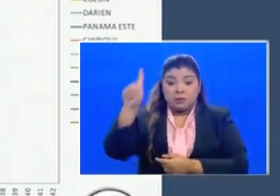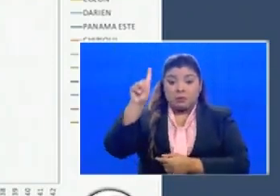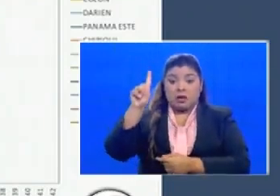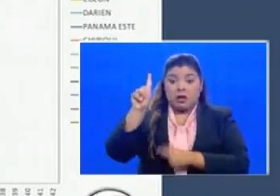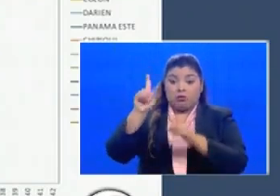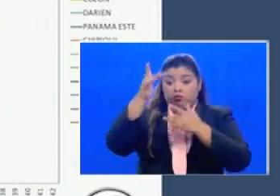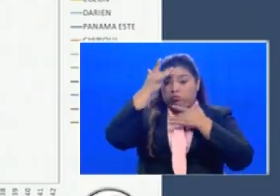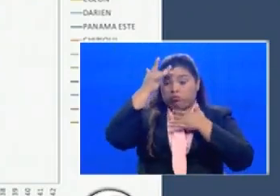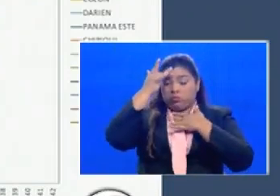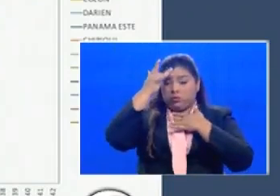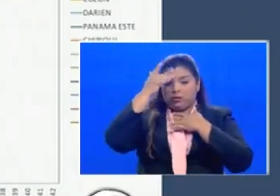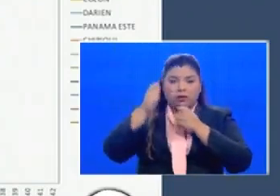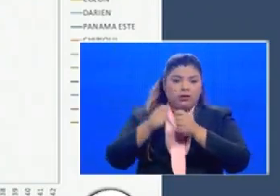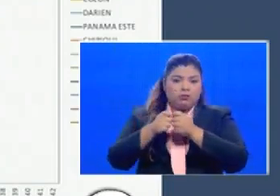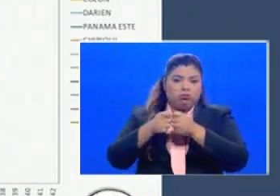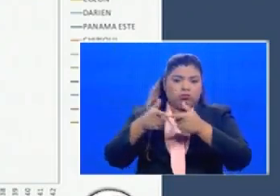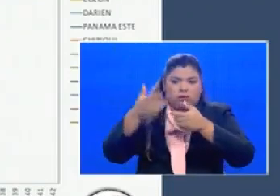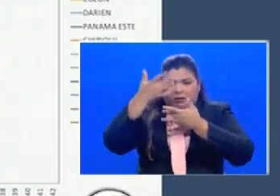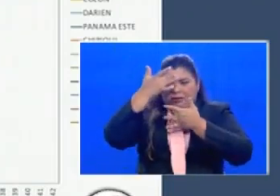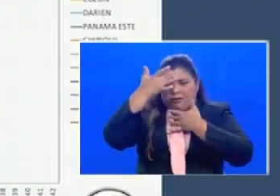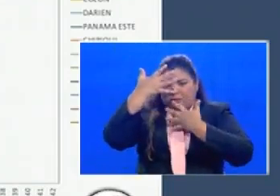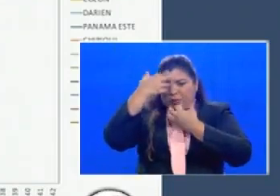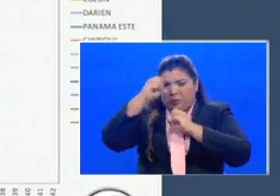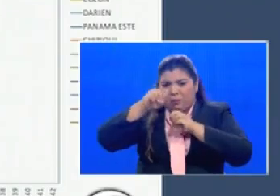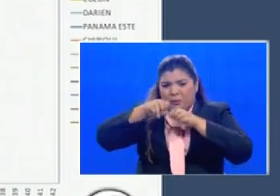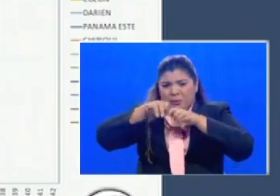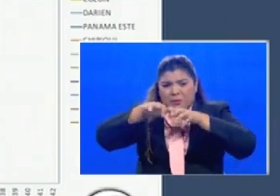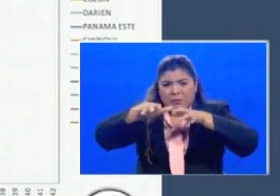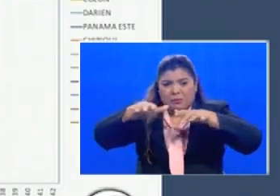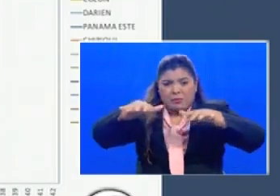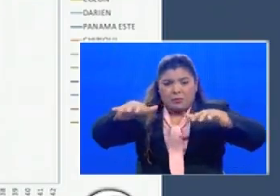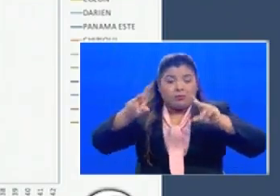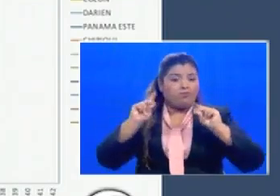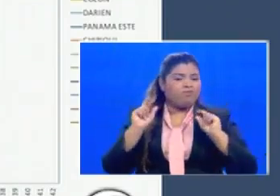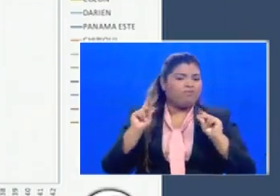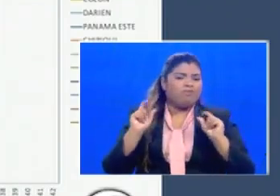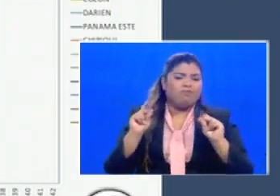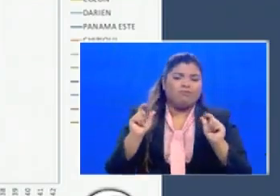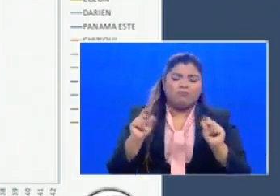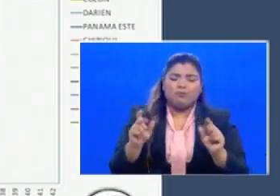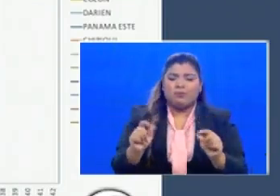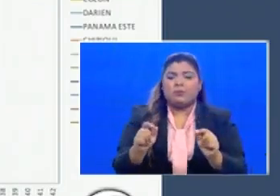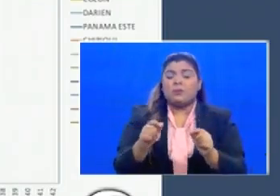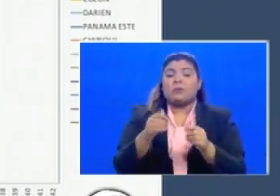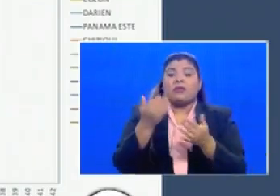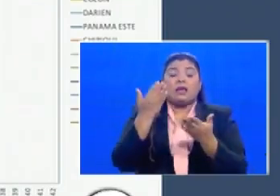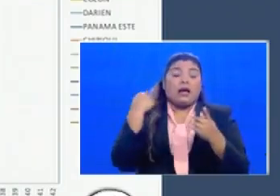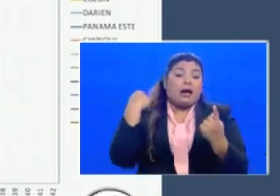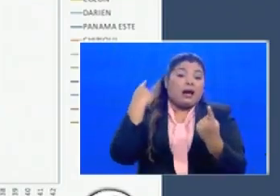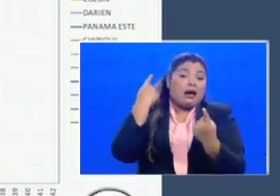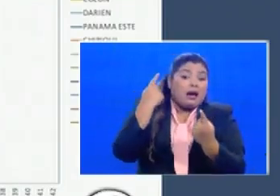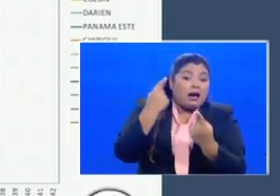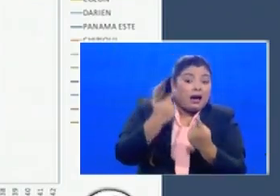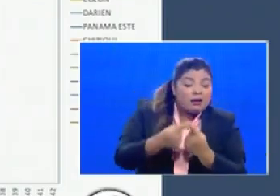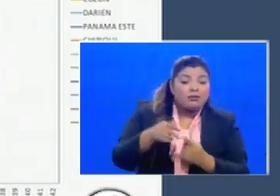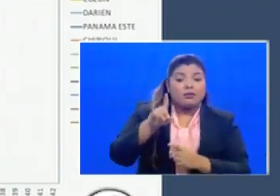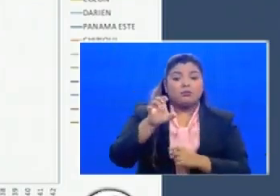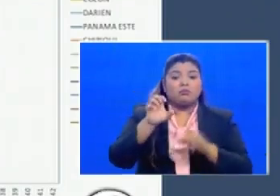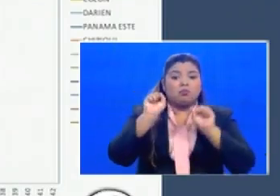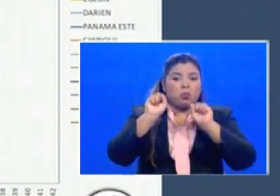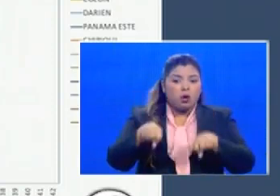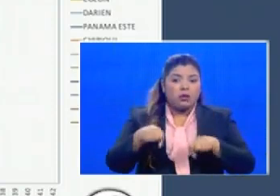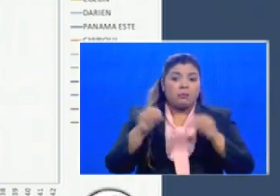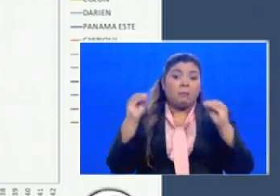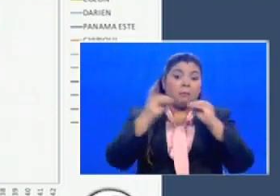que es muy rápido es decir el tiempo en que llegan desde el primer caso hasta el caso 100 la velocidad puede ser